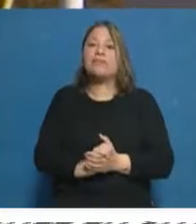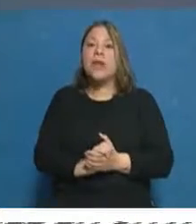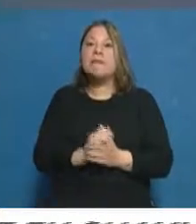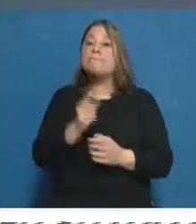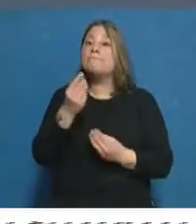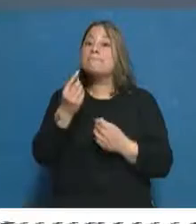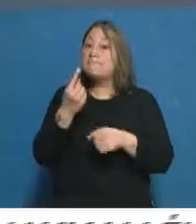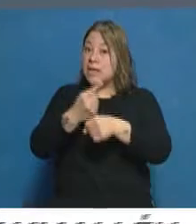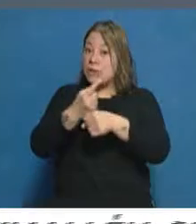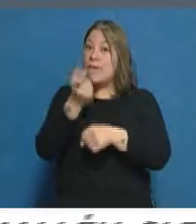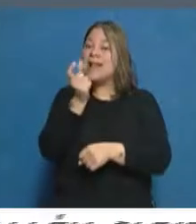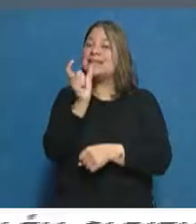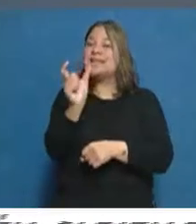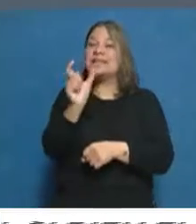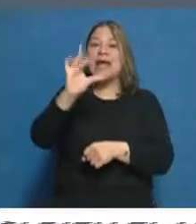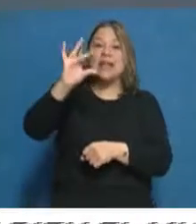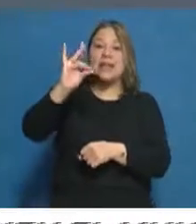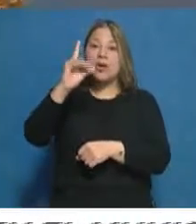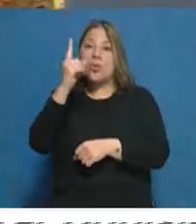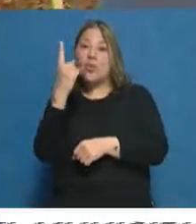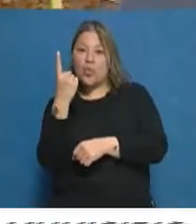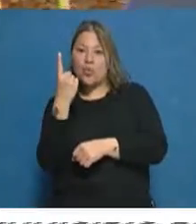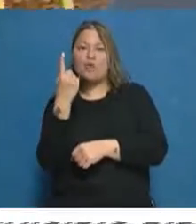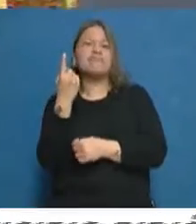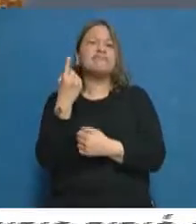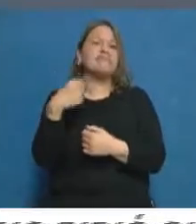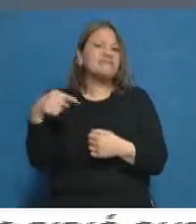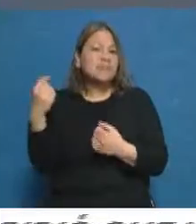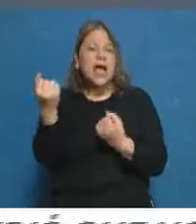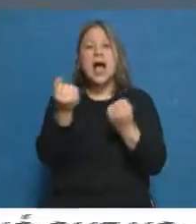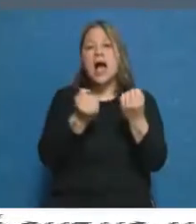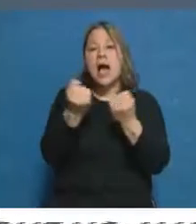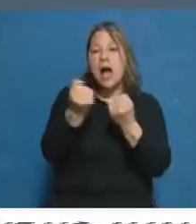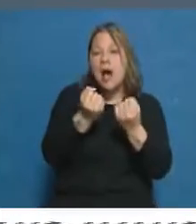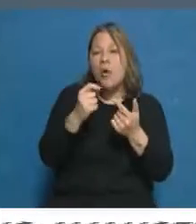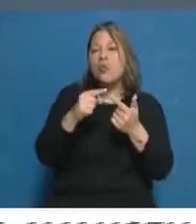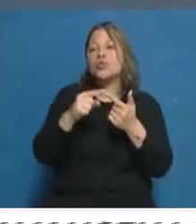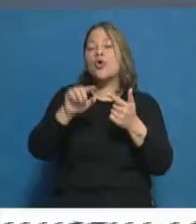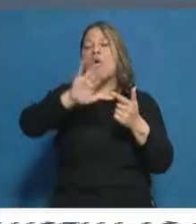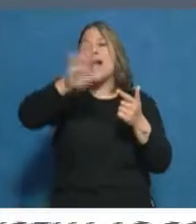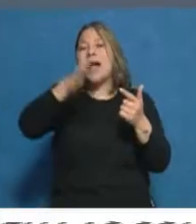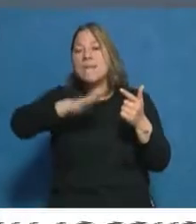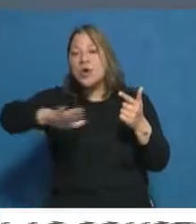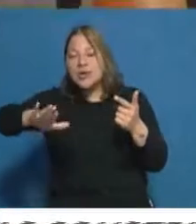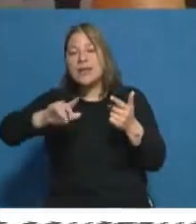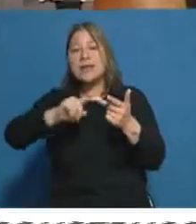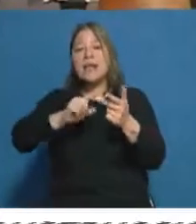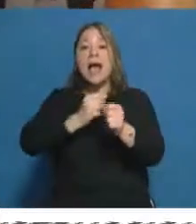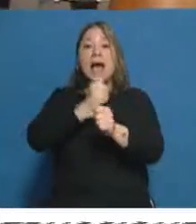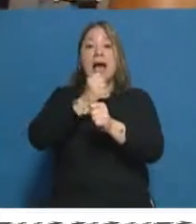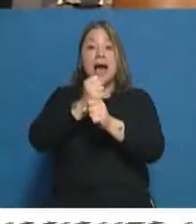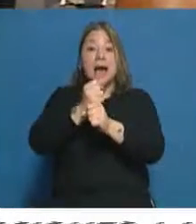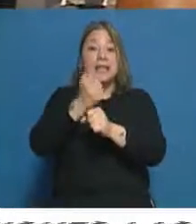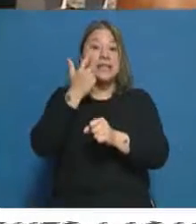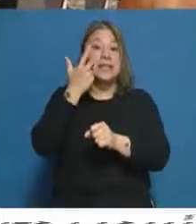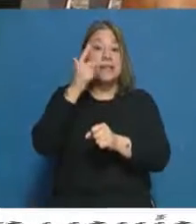licencias B1, que son las de los vehículos utilitarios, camionetas, todo hasta 3.500